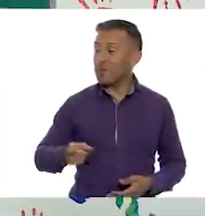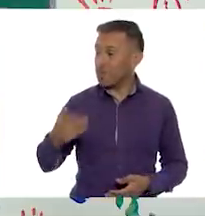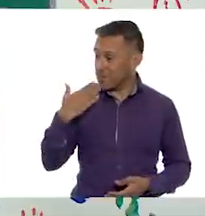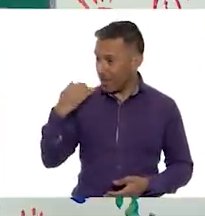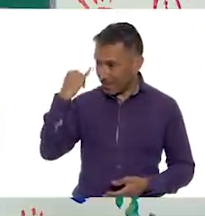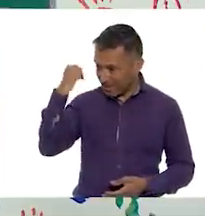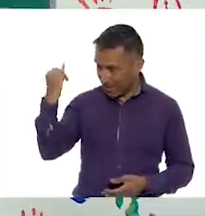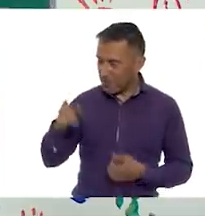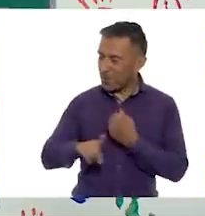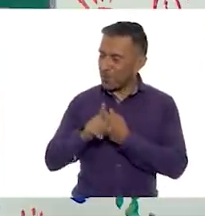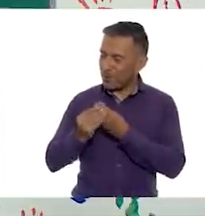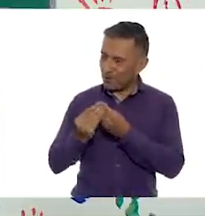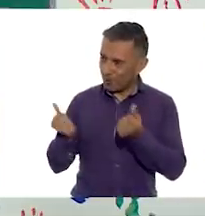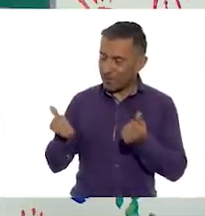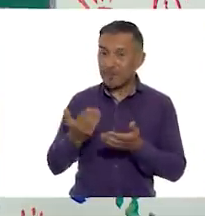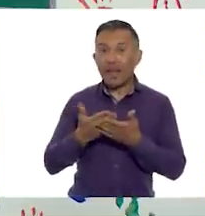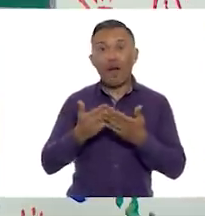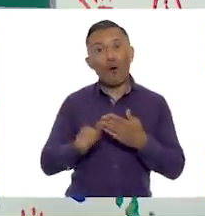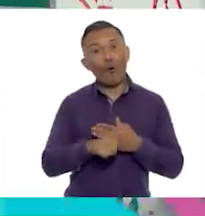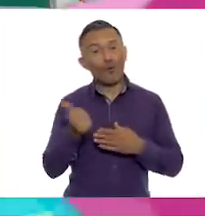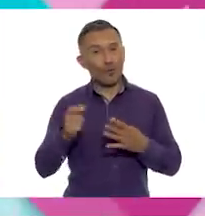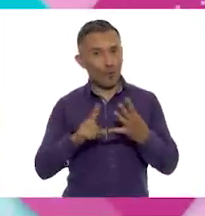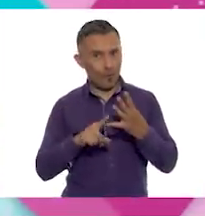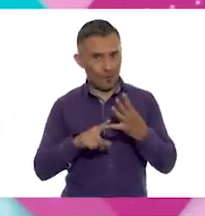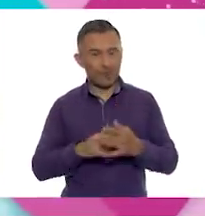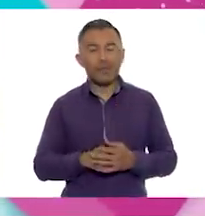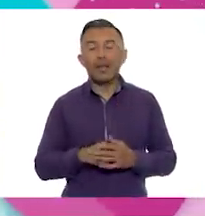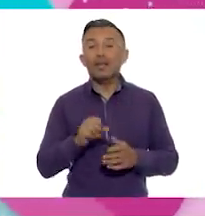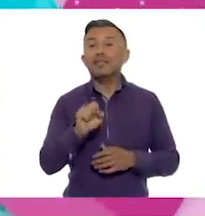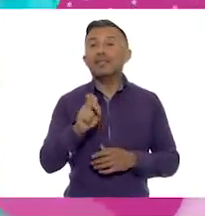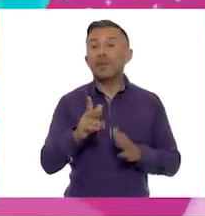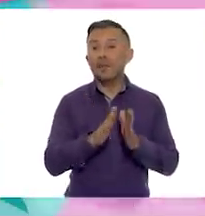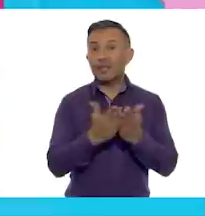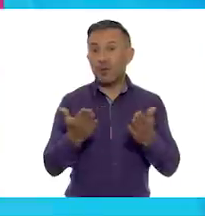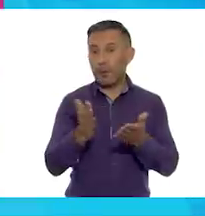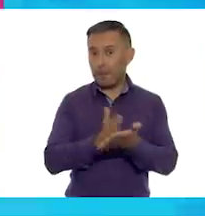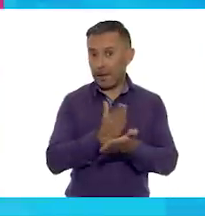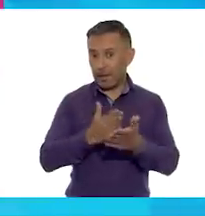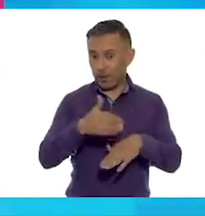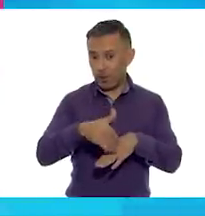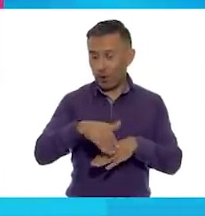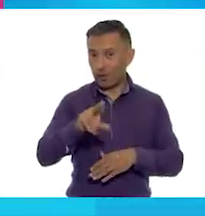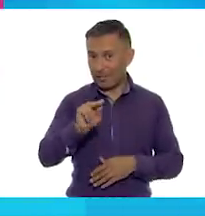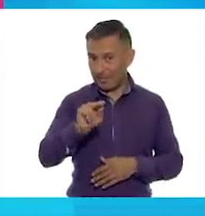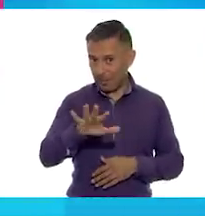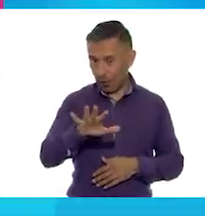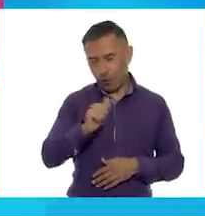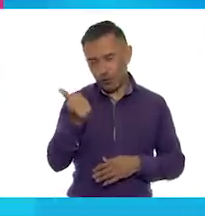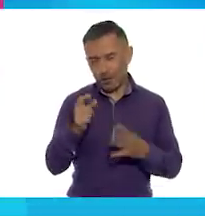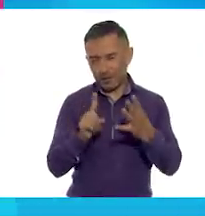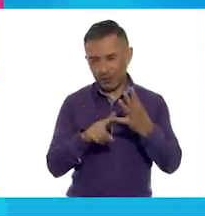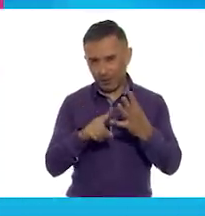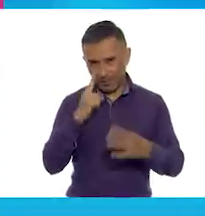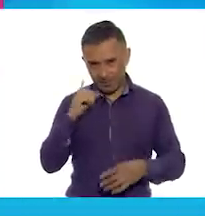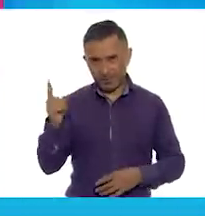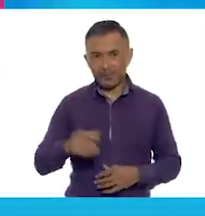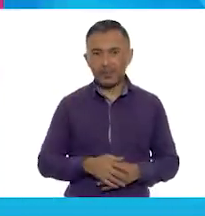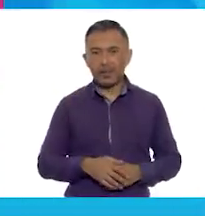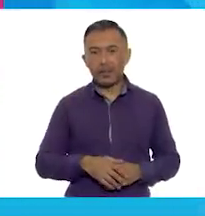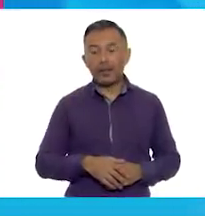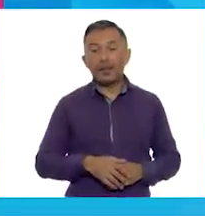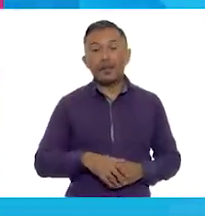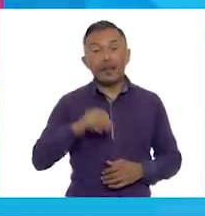4 del libro de texto que se encuentra en la página 85. A ver, vamos a ver. Ahí está. Ahora sí. A Samuel le